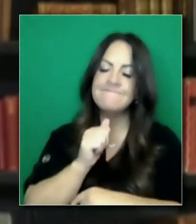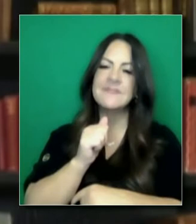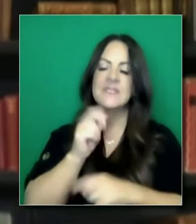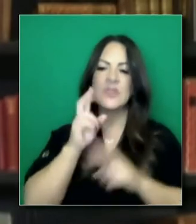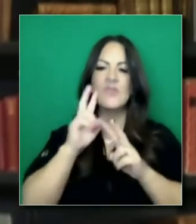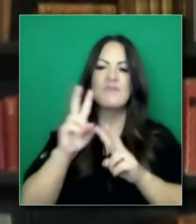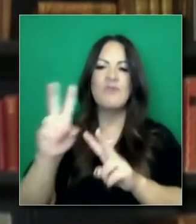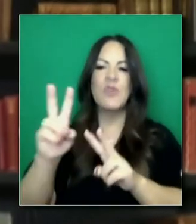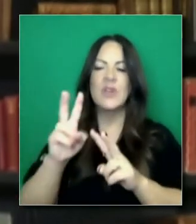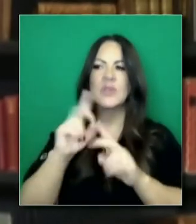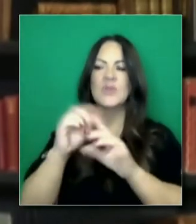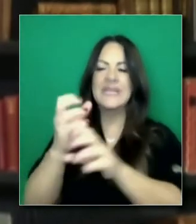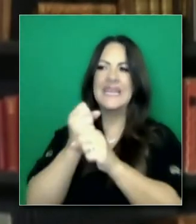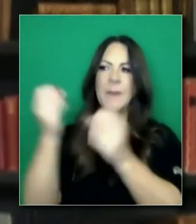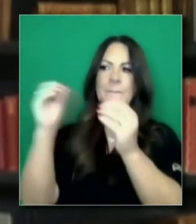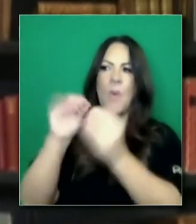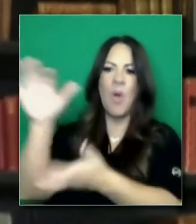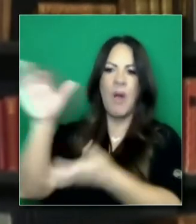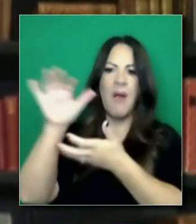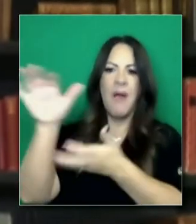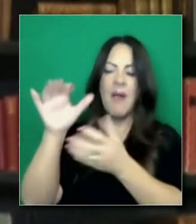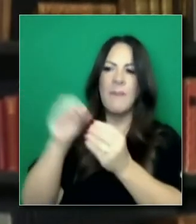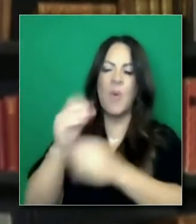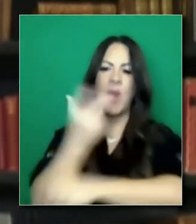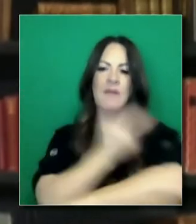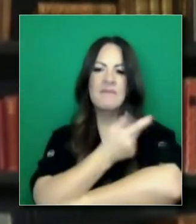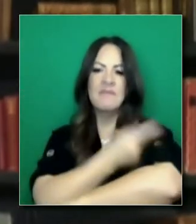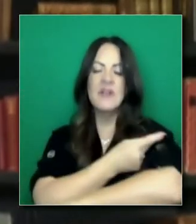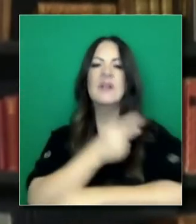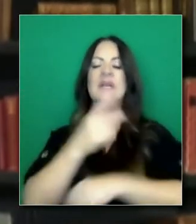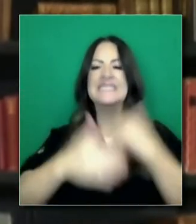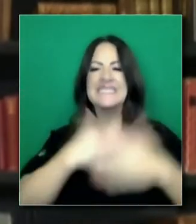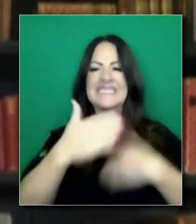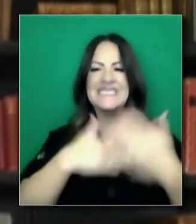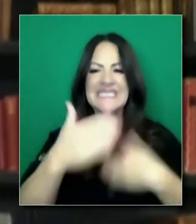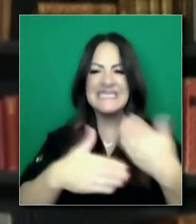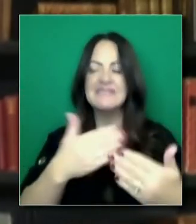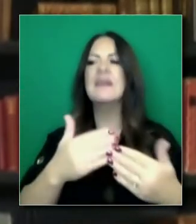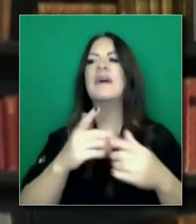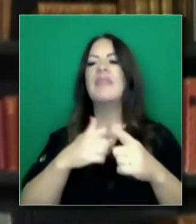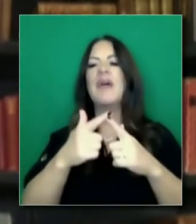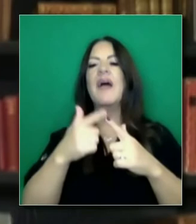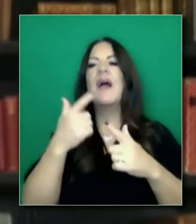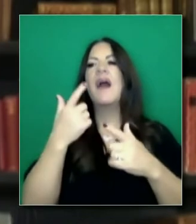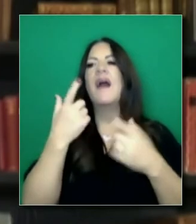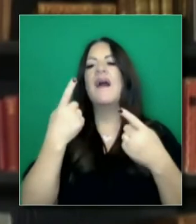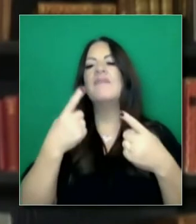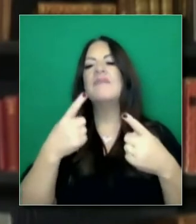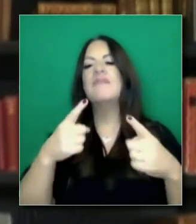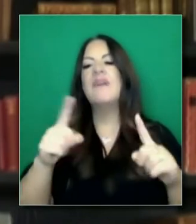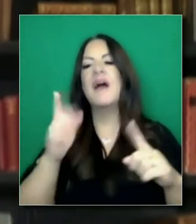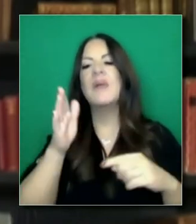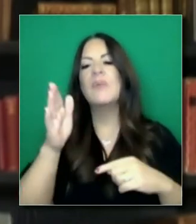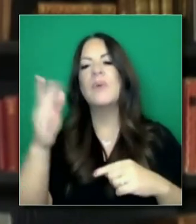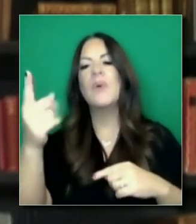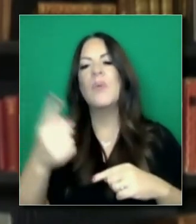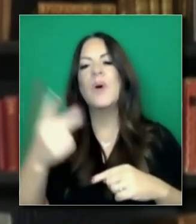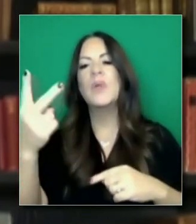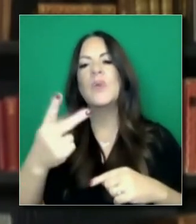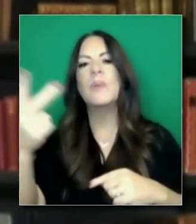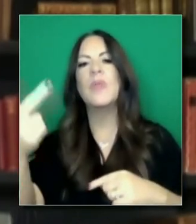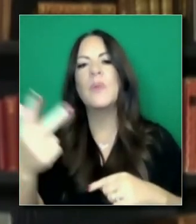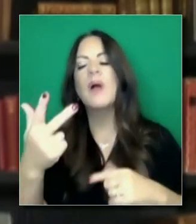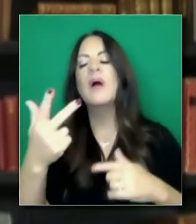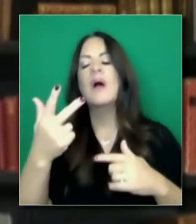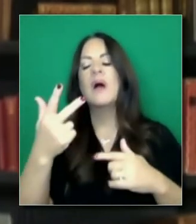segundo trimestre del año con más vacunas y empezar a estar del otro lado, como dijimos anteriormente, del otro lado de la